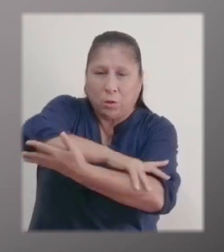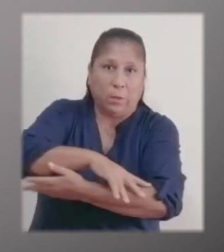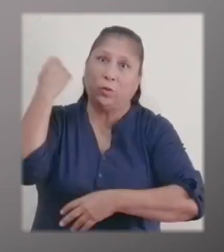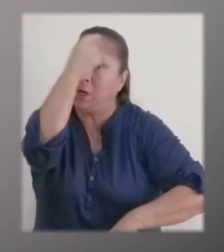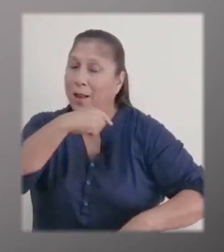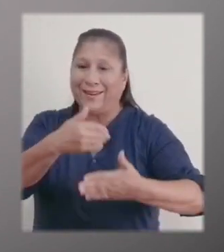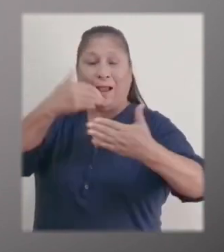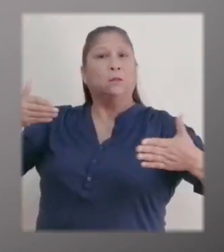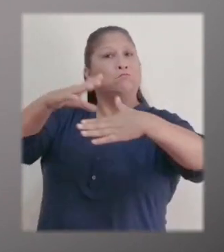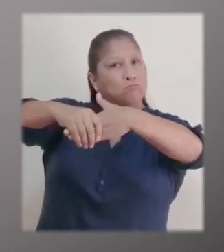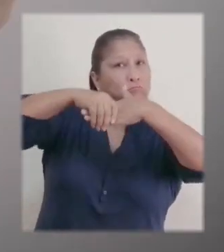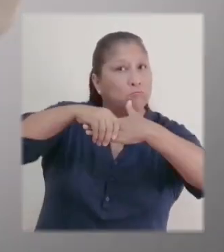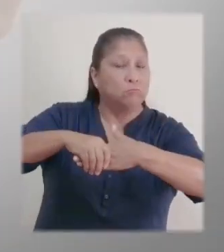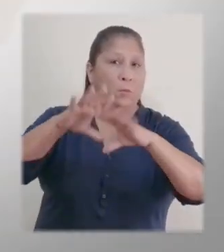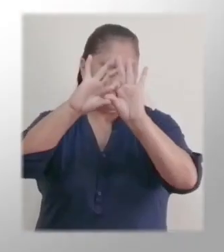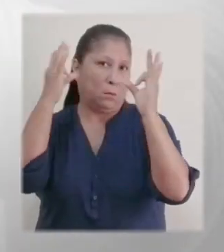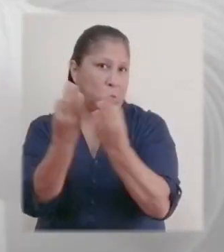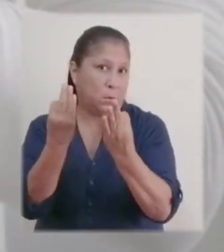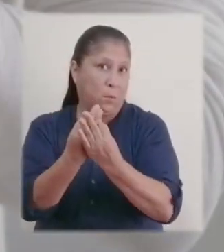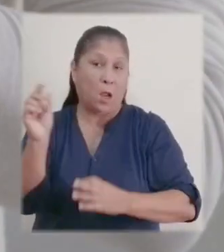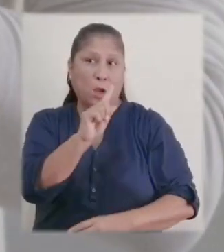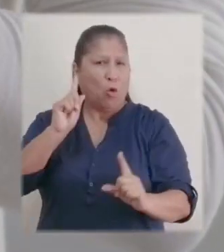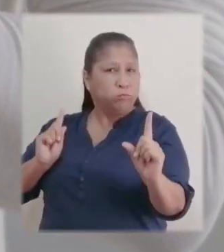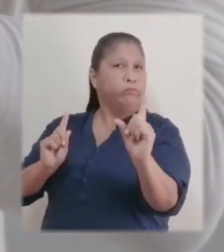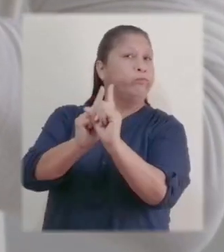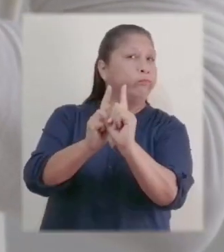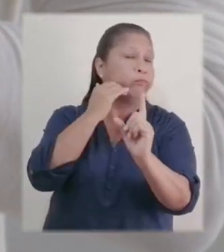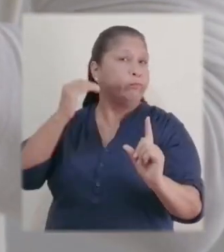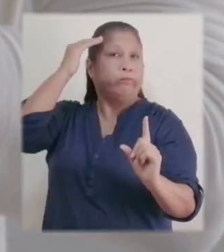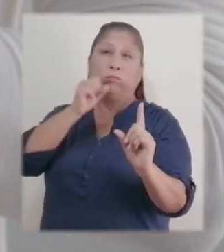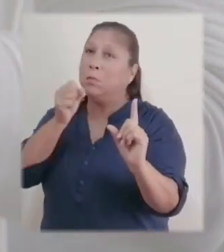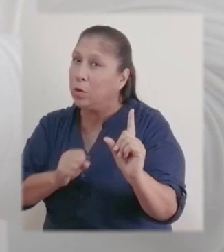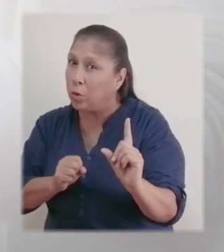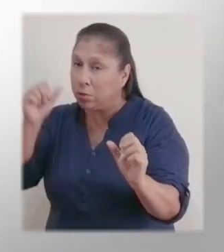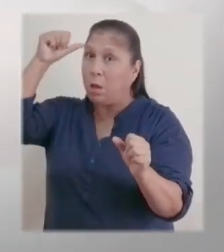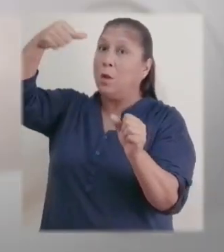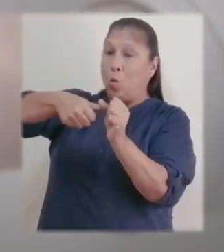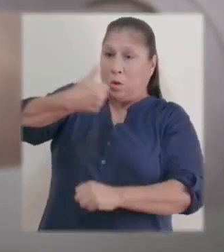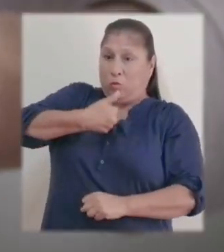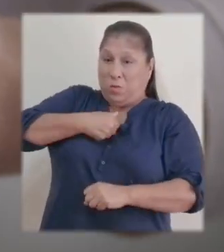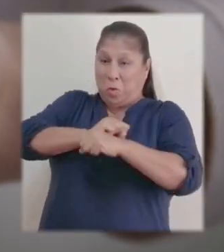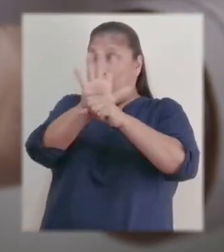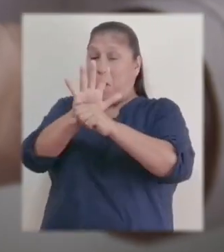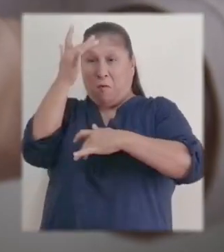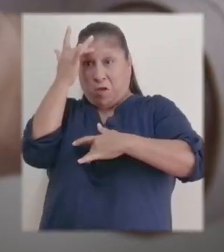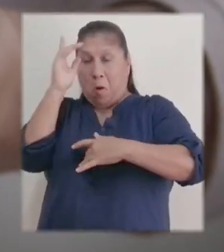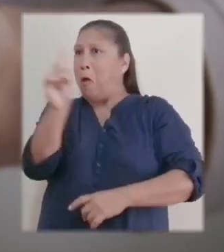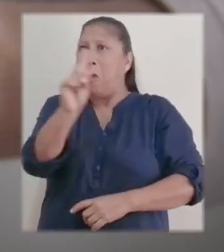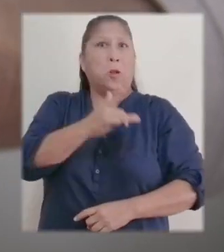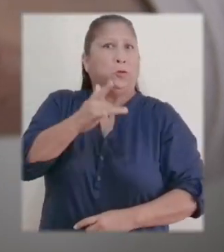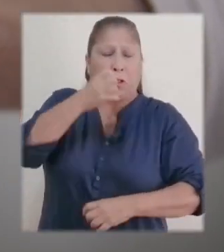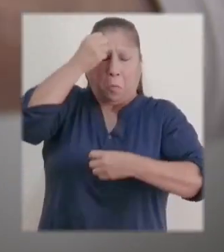antebrazos y la cara antes de saludar a tu familia y no te acerques a los adultos mayores. Recuerda, tú puedes tener coronavirus sin